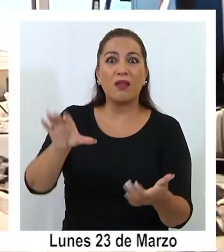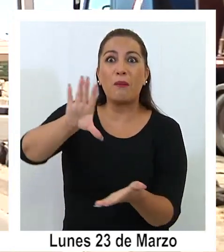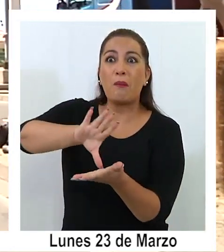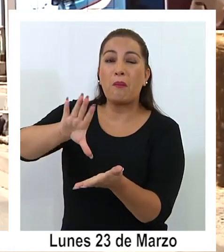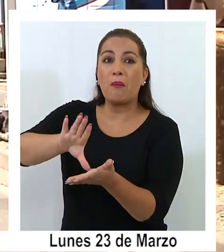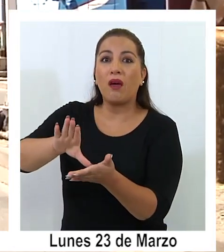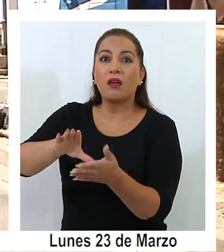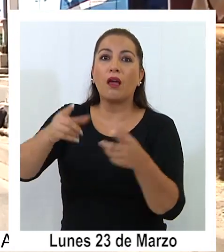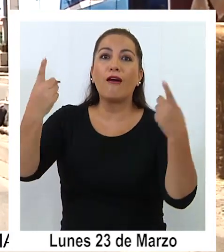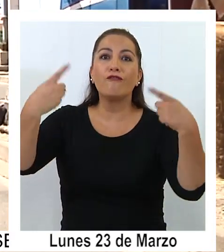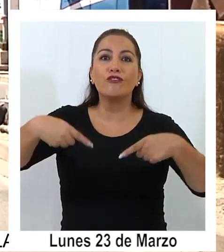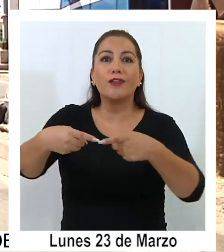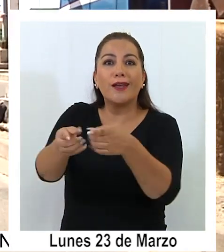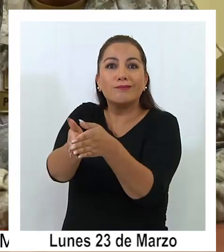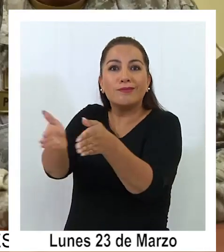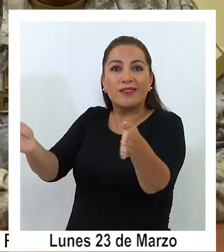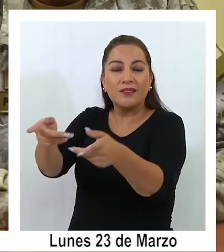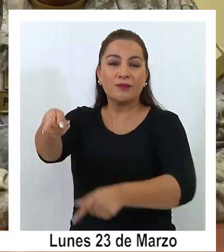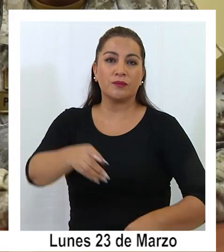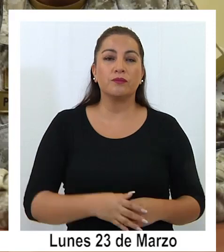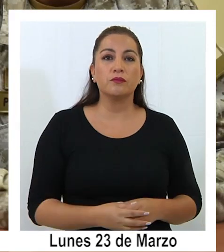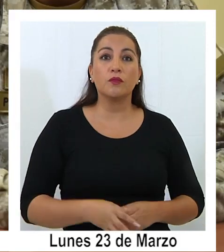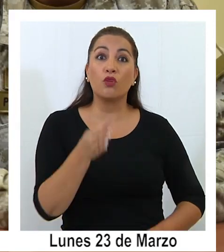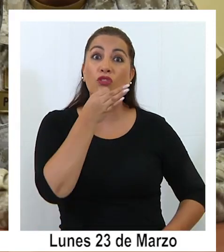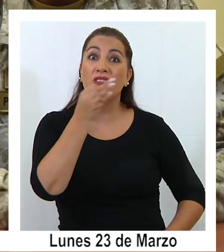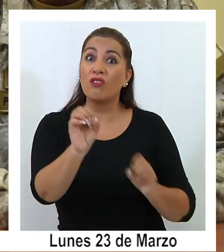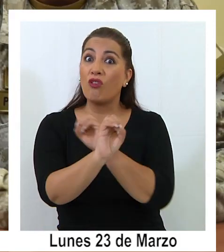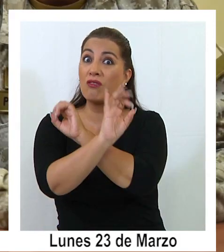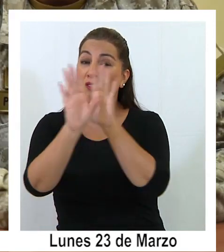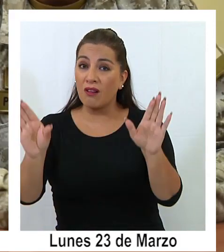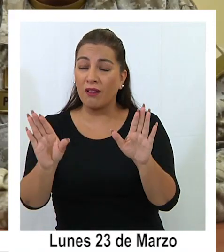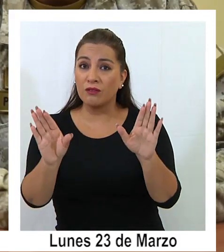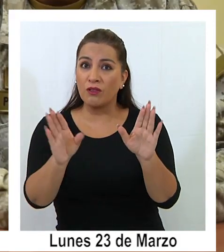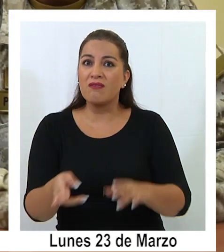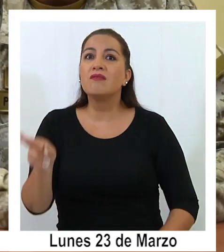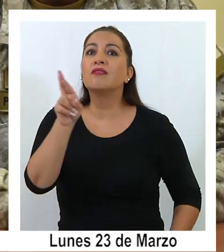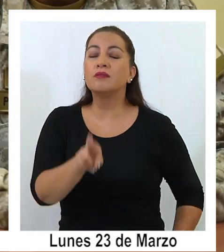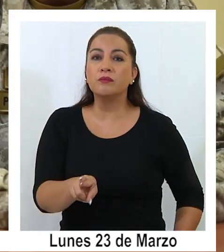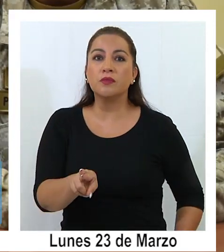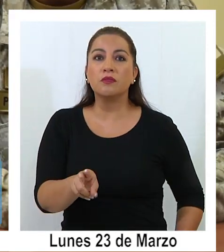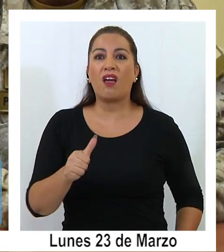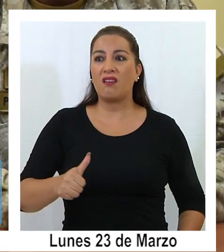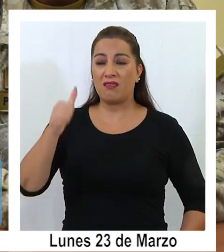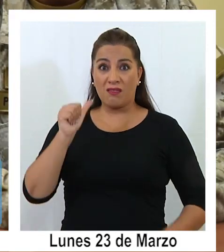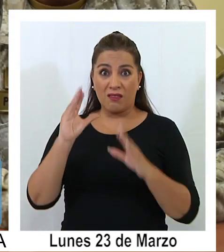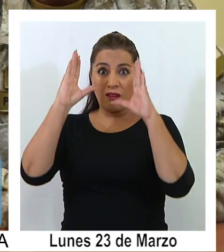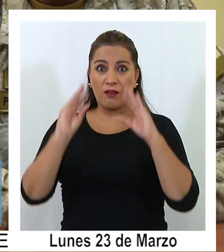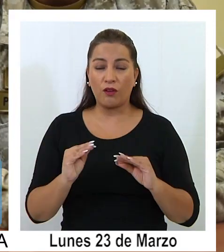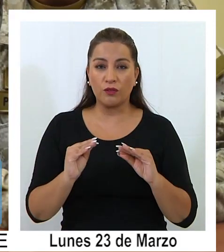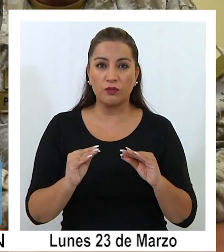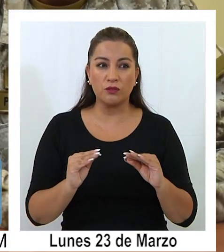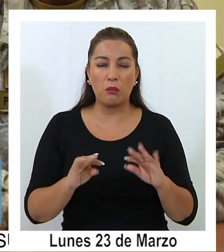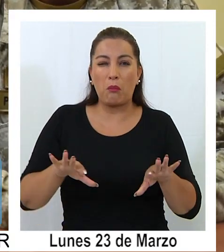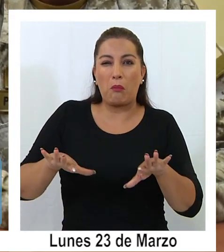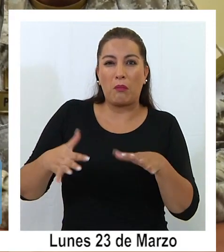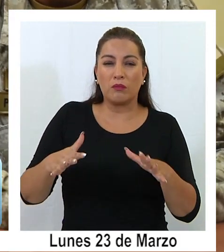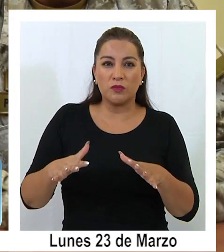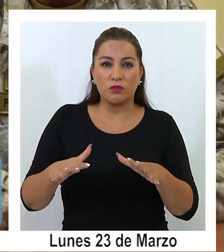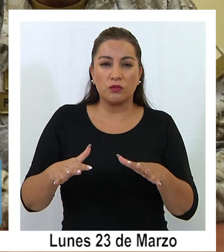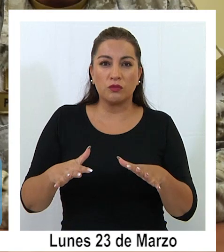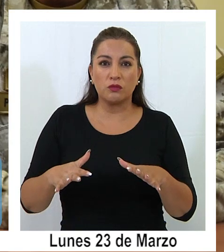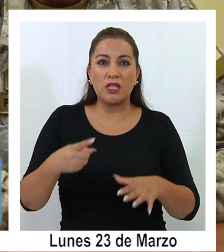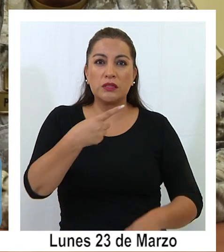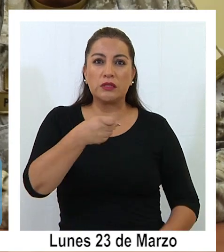país a abrir la frontera. Quiero ser súper claro, enfático. Anoche alrededor de